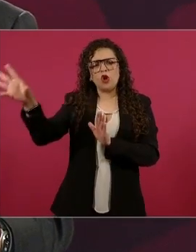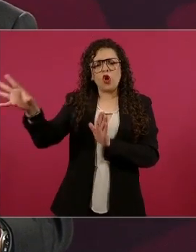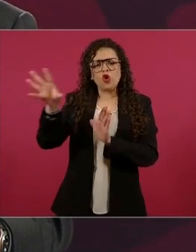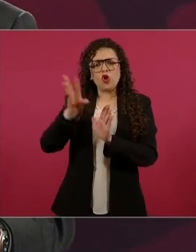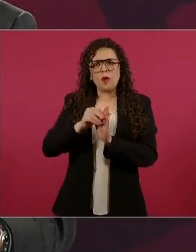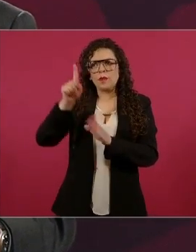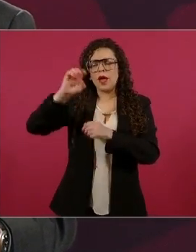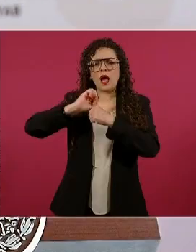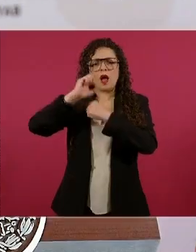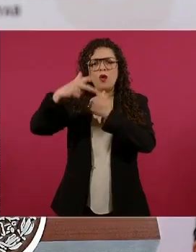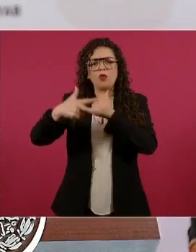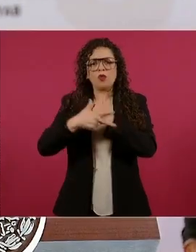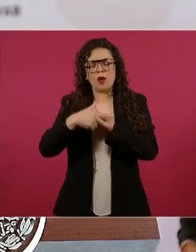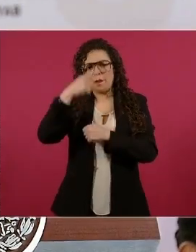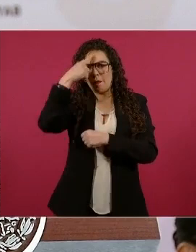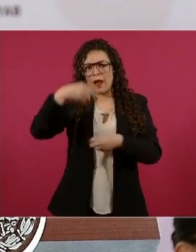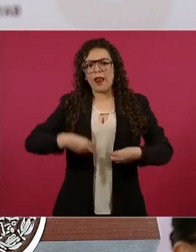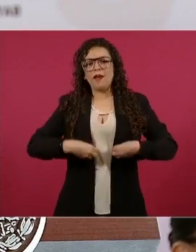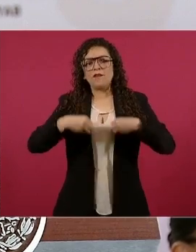aplicaba en Europa?